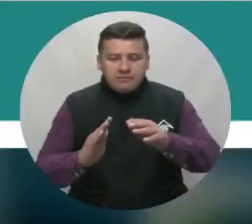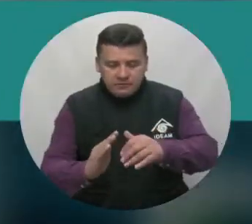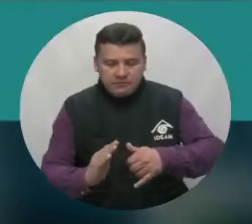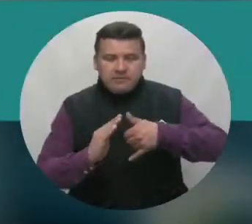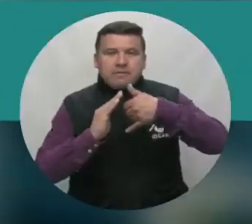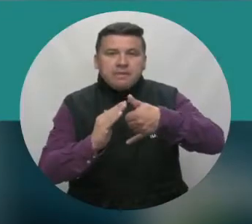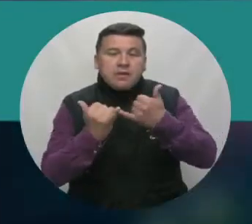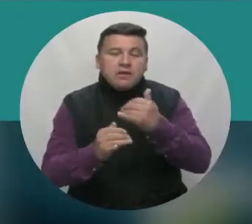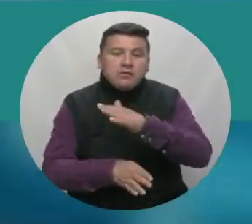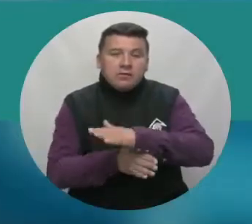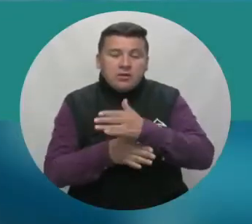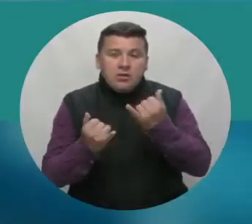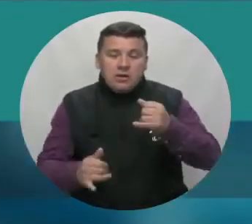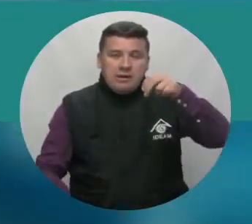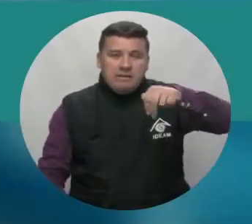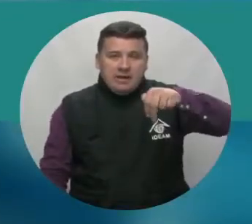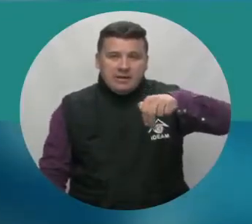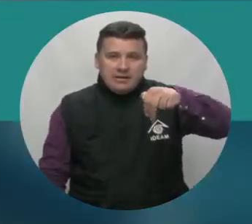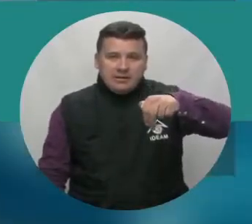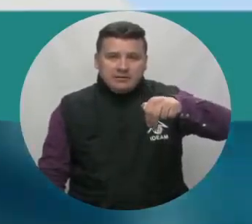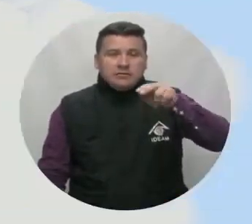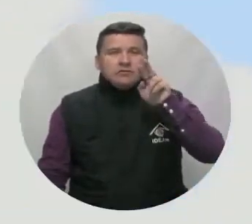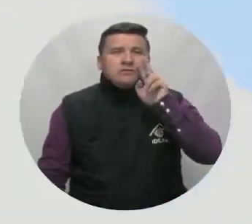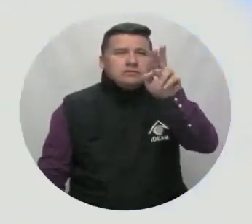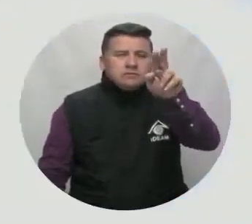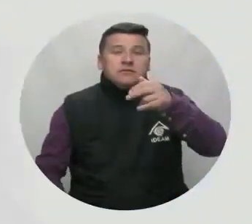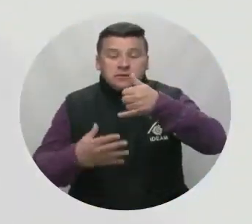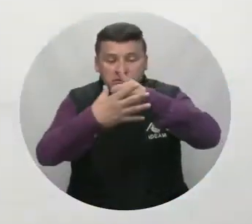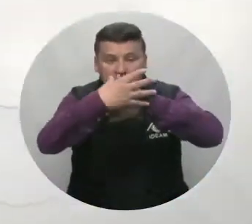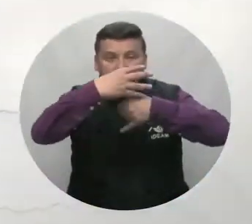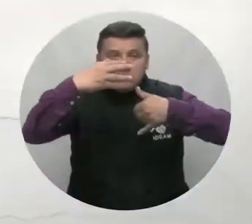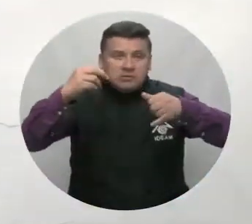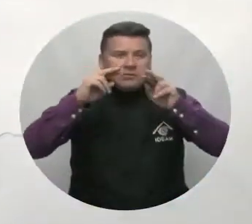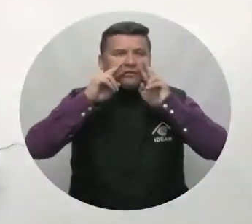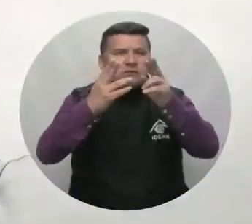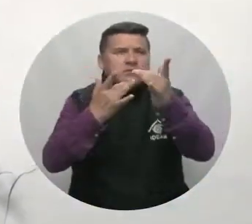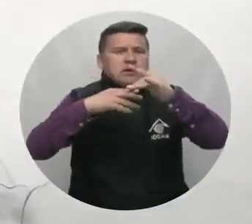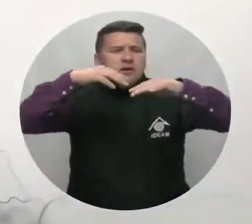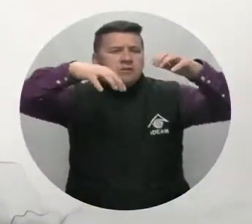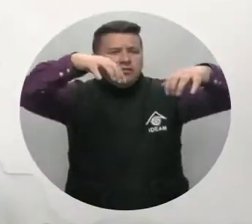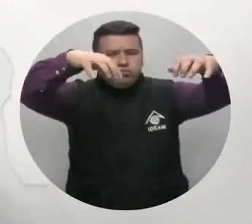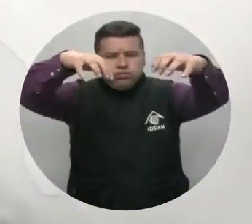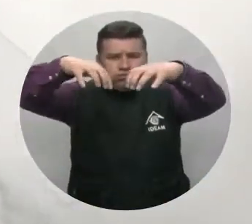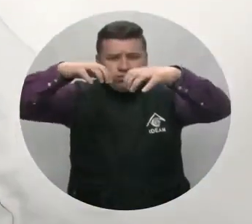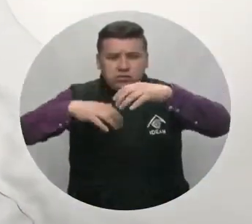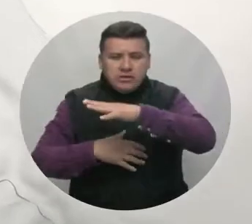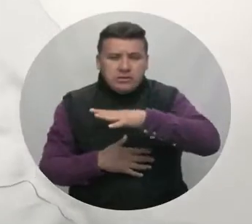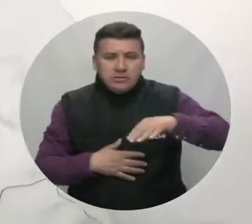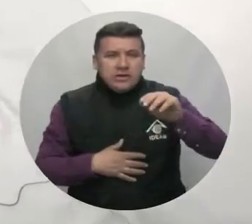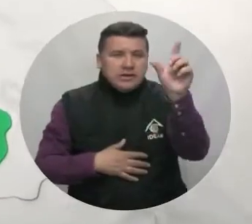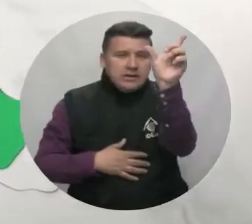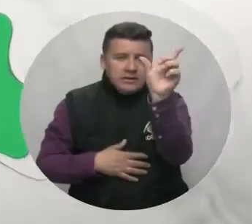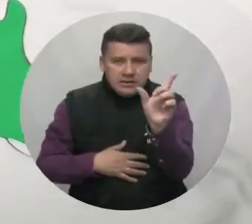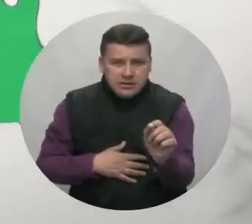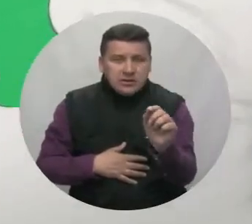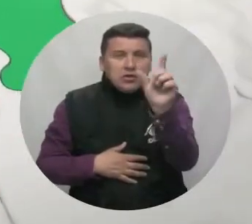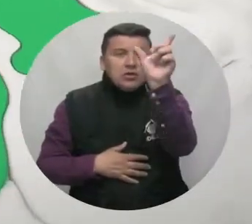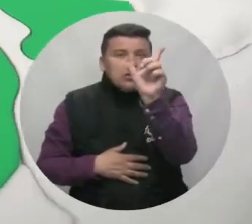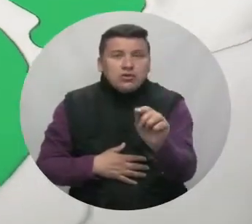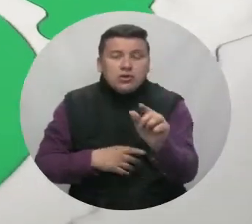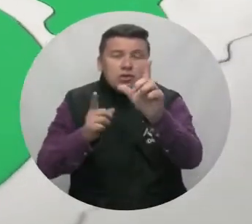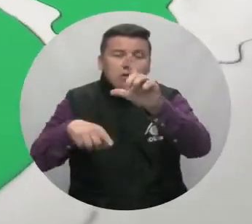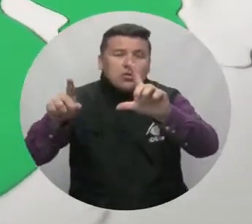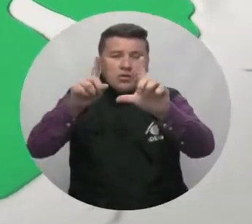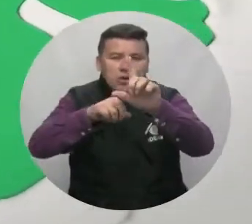Pronóstico del tiempo para la tarde del martes Sobre nuestras costas del Caribe se esperan lluvias sobre zonas de Magdalena y Cesar, sur de la